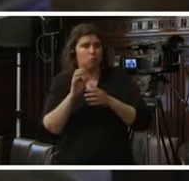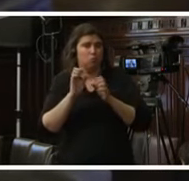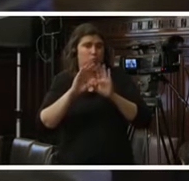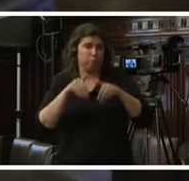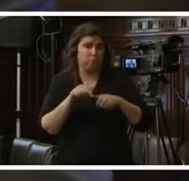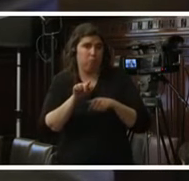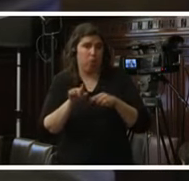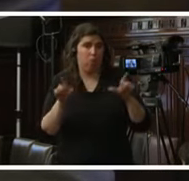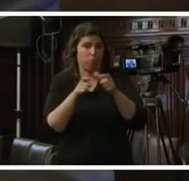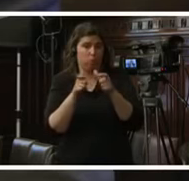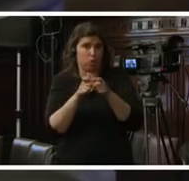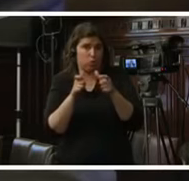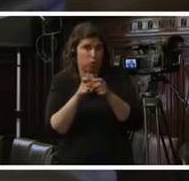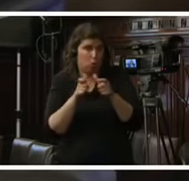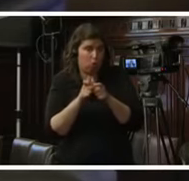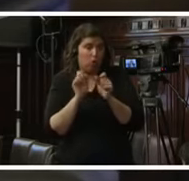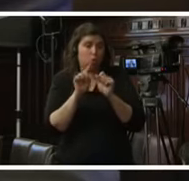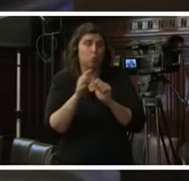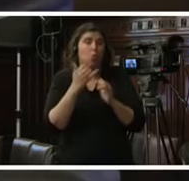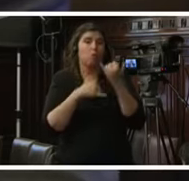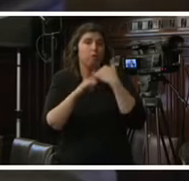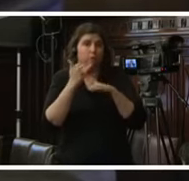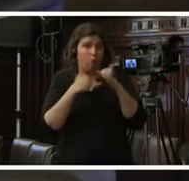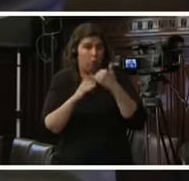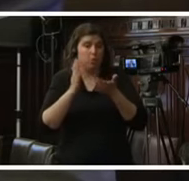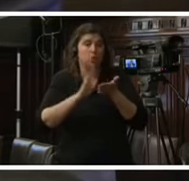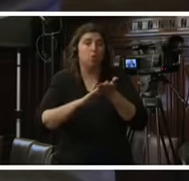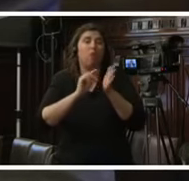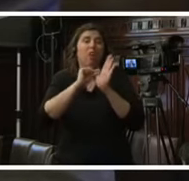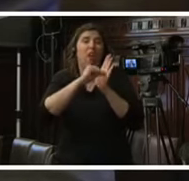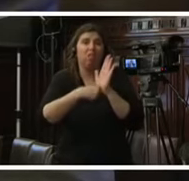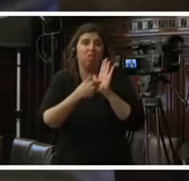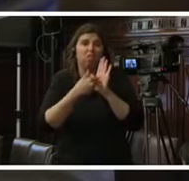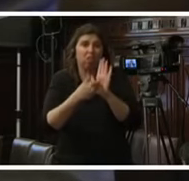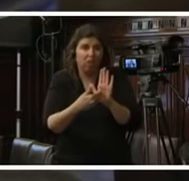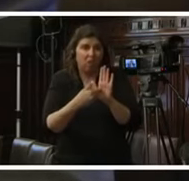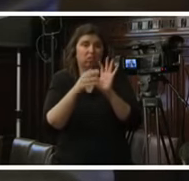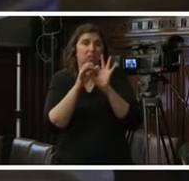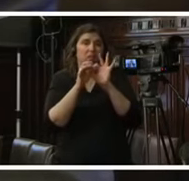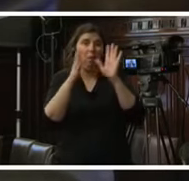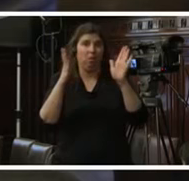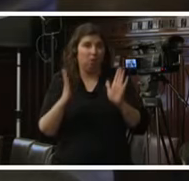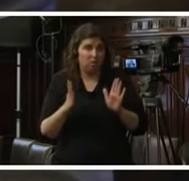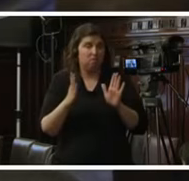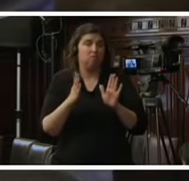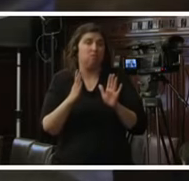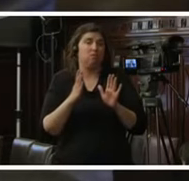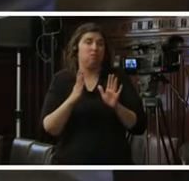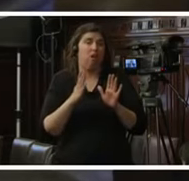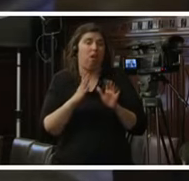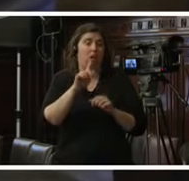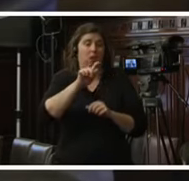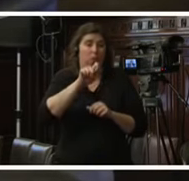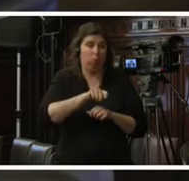comisión tanto en su informe sobre garantías para la independencia de operadoras y operadores de